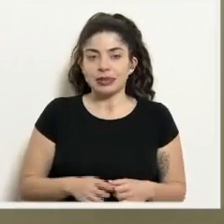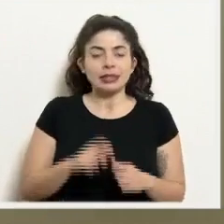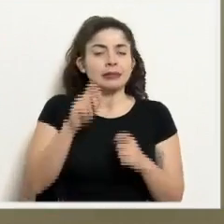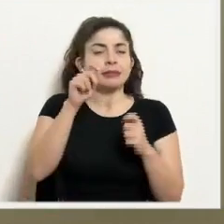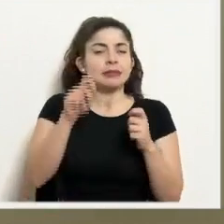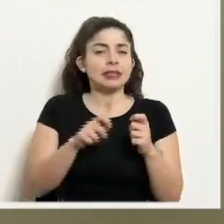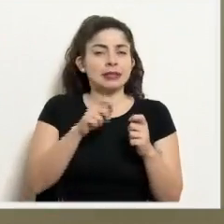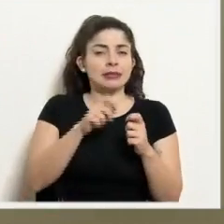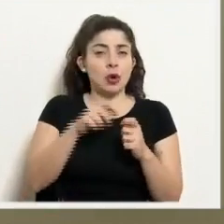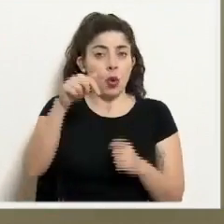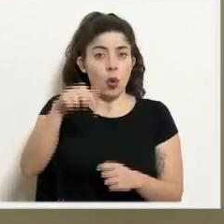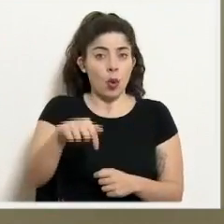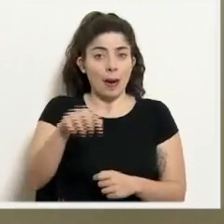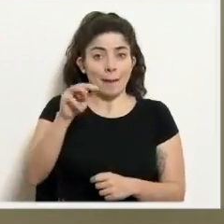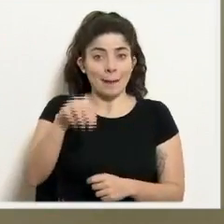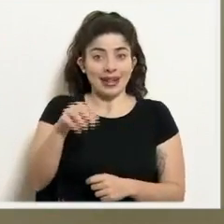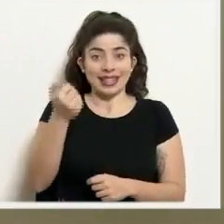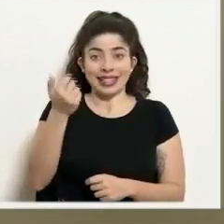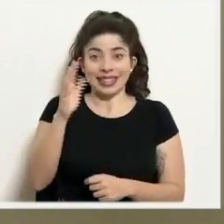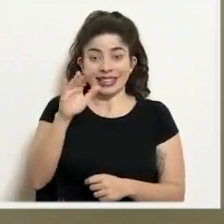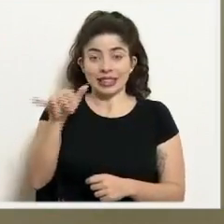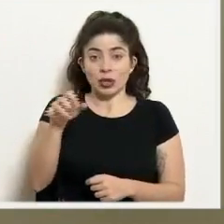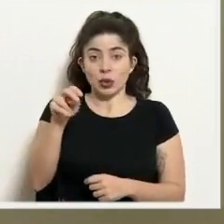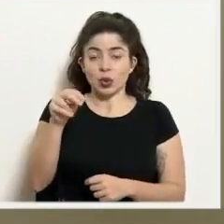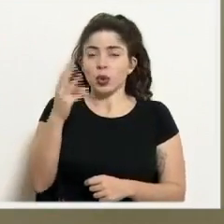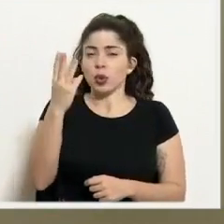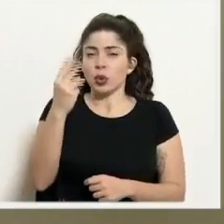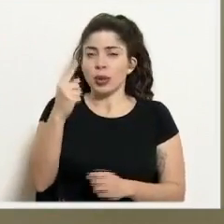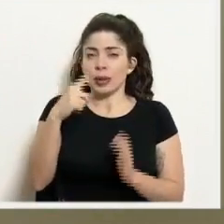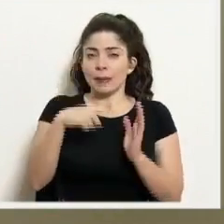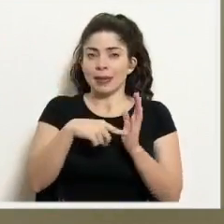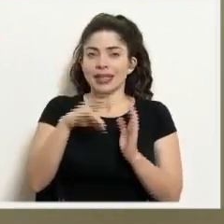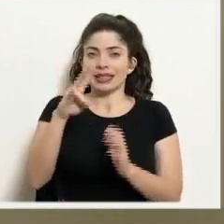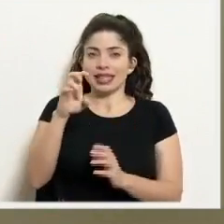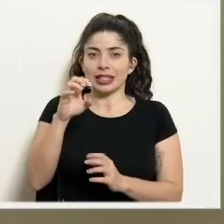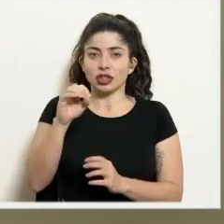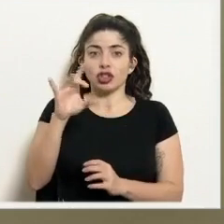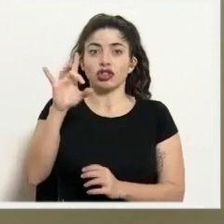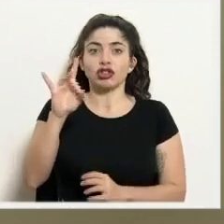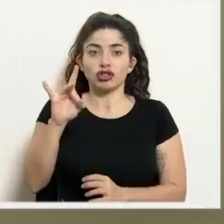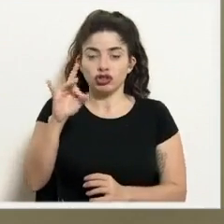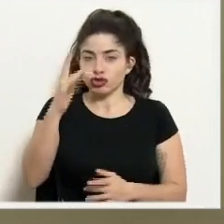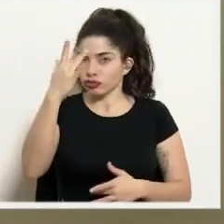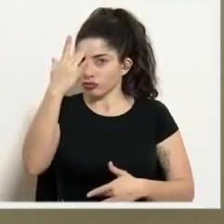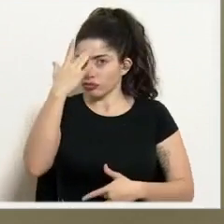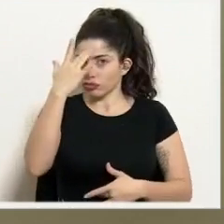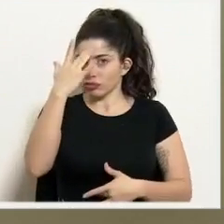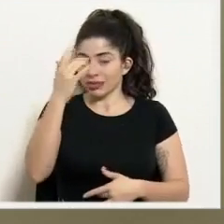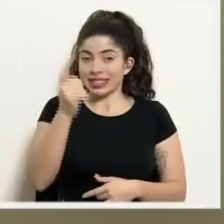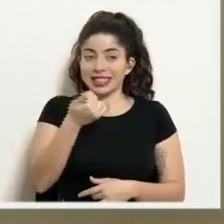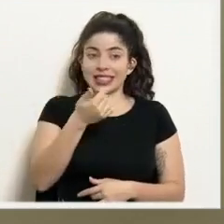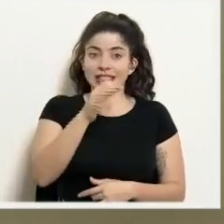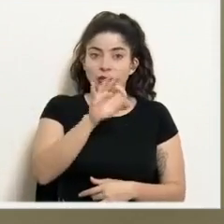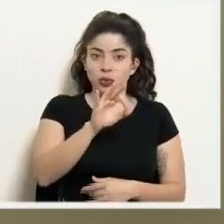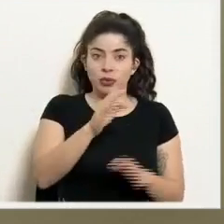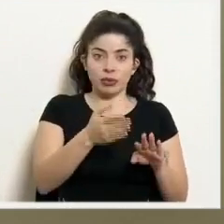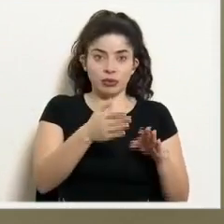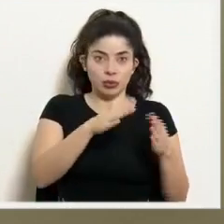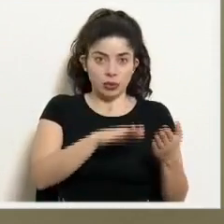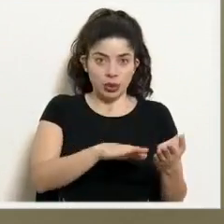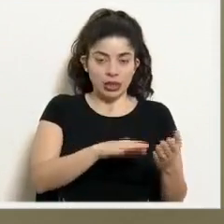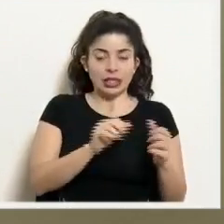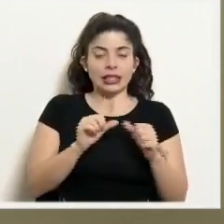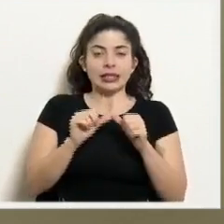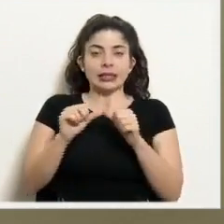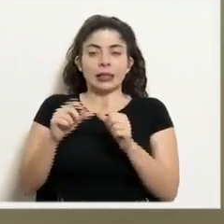específicamente hoy, martes 15 de junio, se registraron 1.708 casos, 19 fallecimientos y se